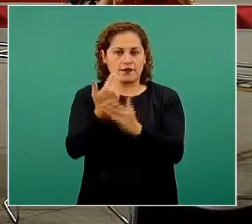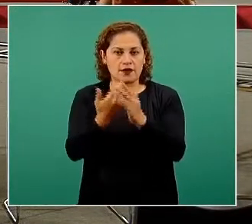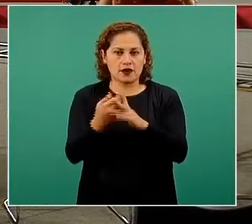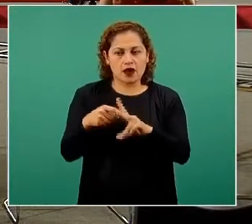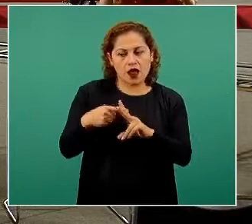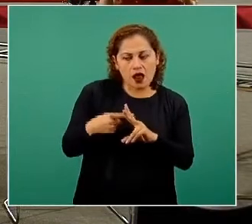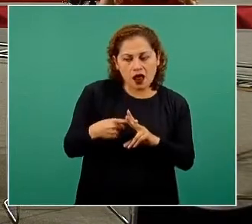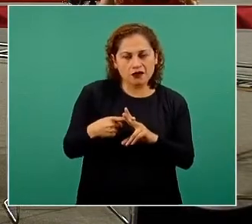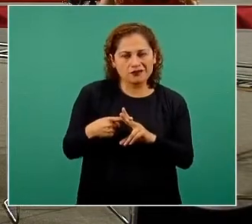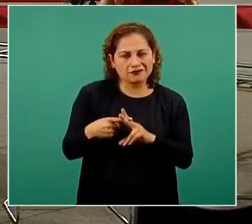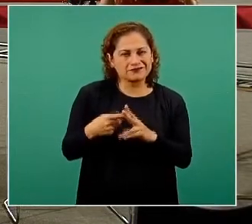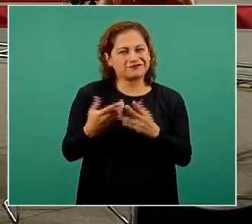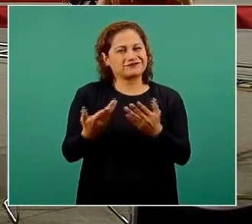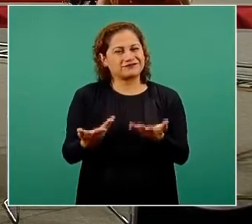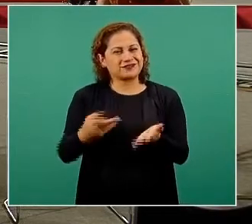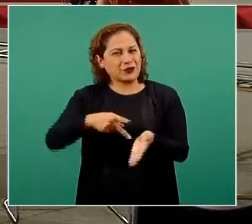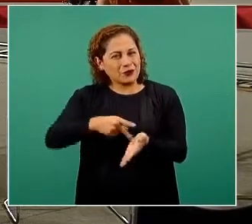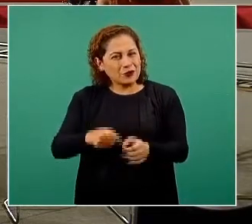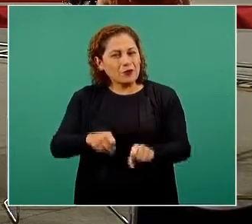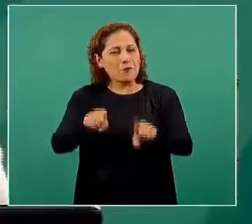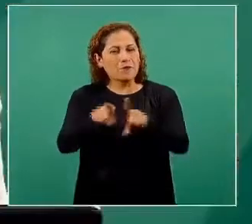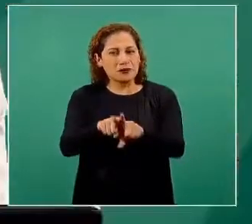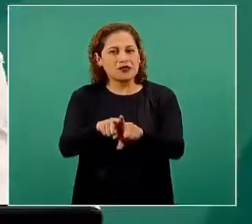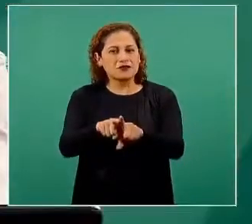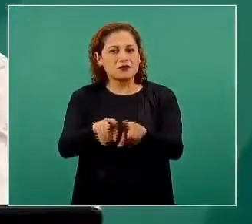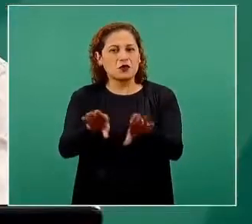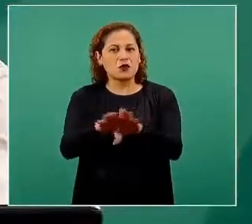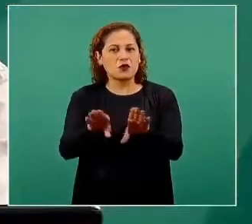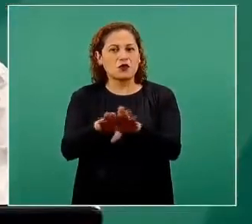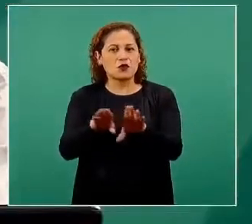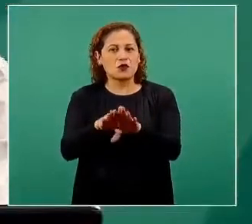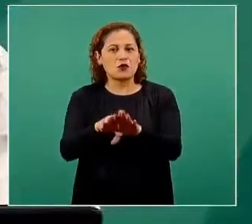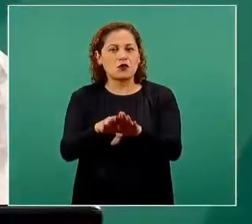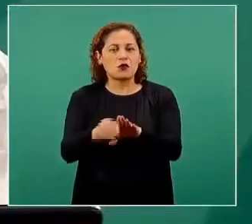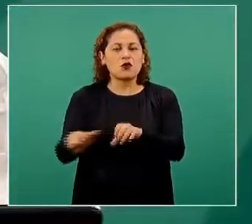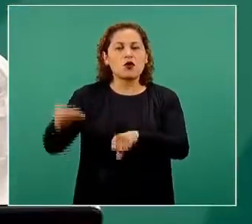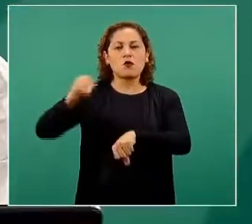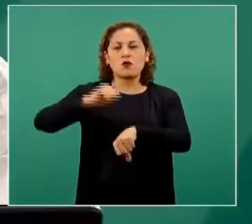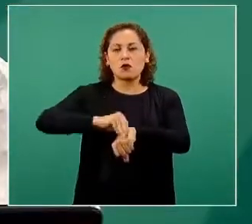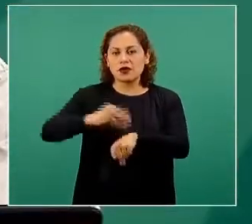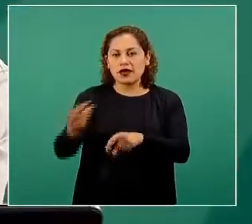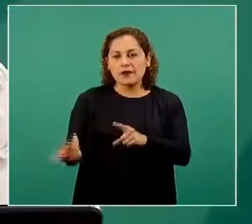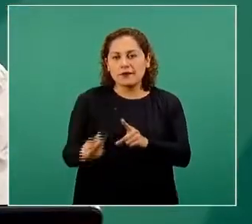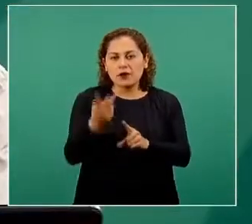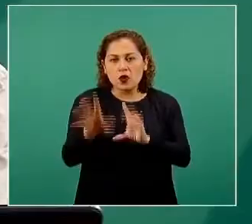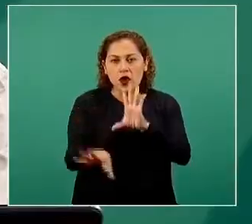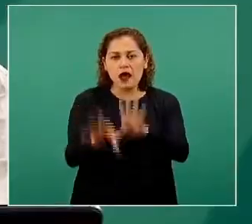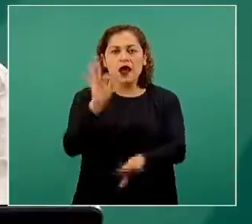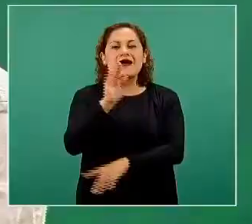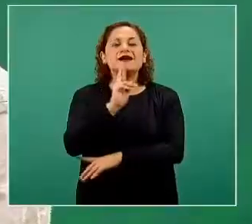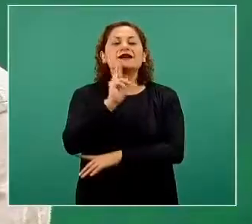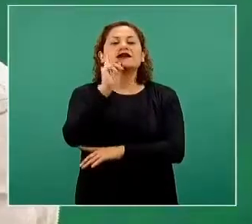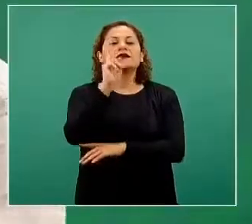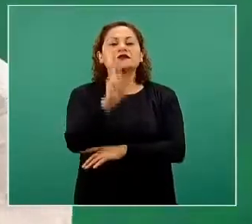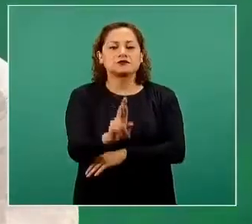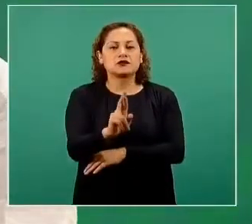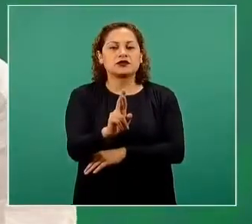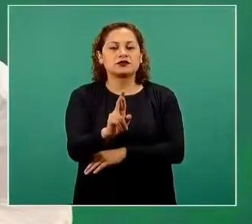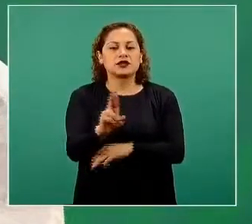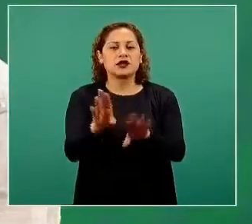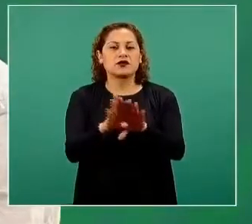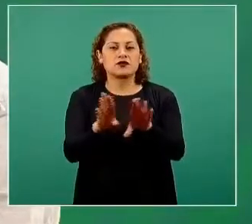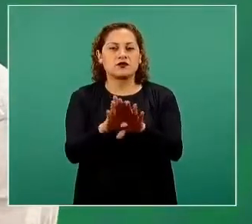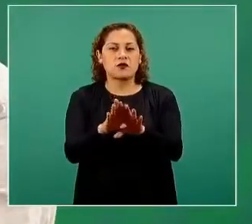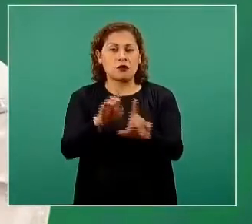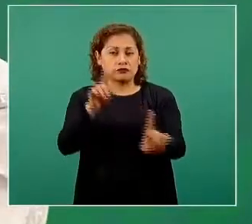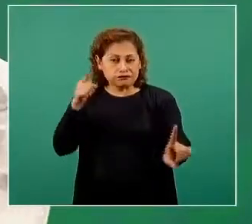nuevamente son parte de esta tendencia a poner una pregunta capciosa a buscar una respuesta específica como si las cosas se